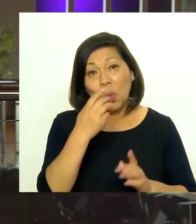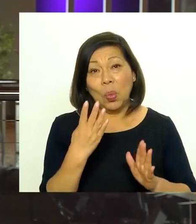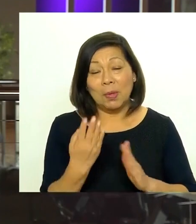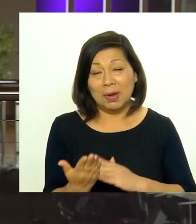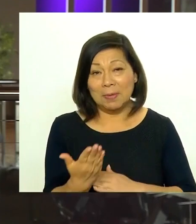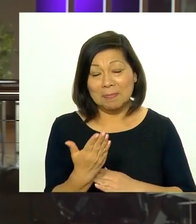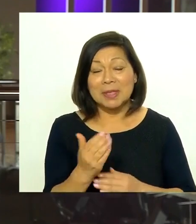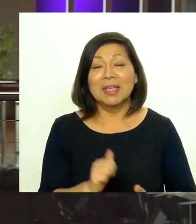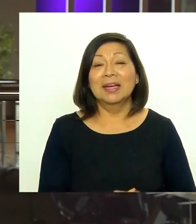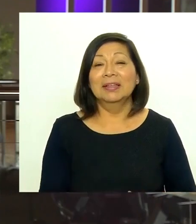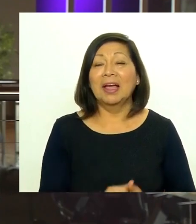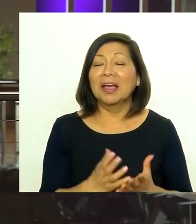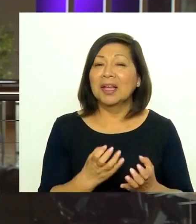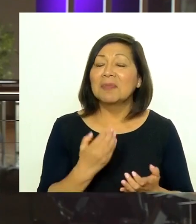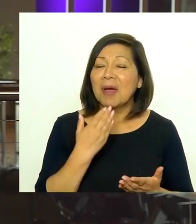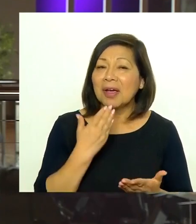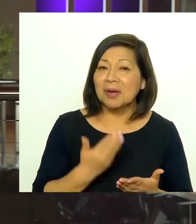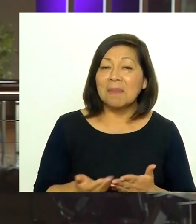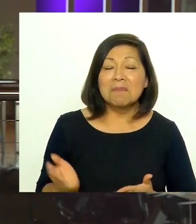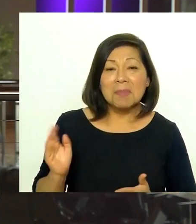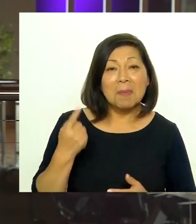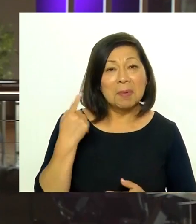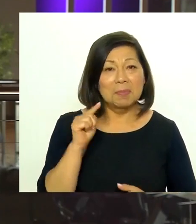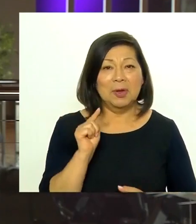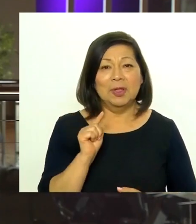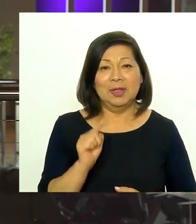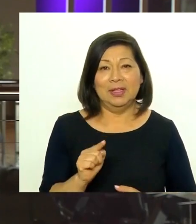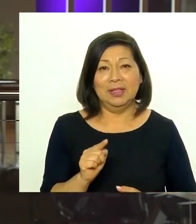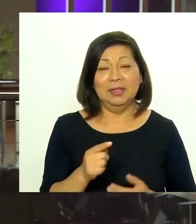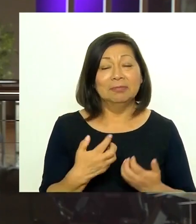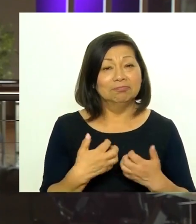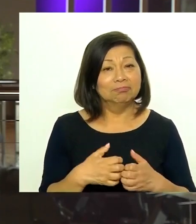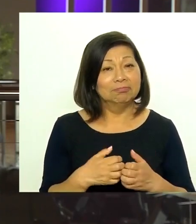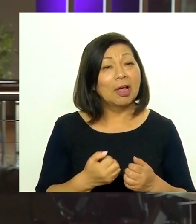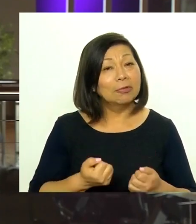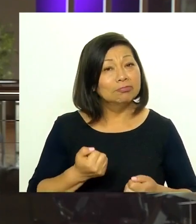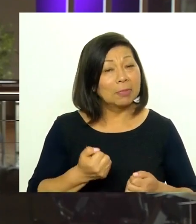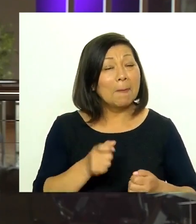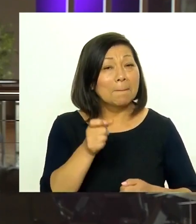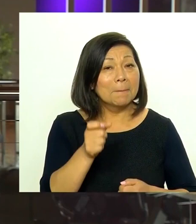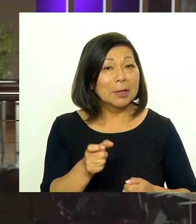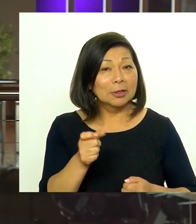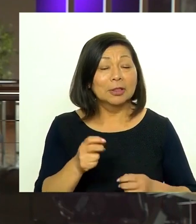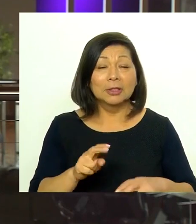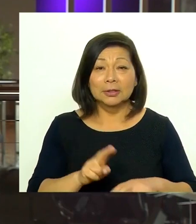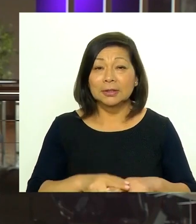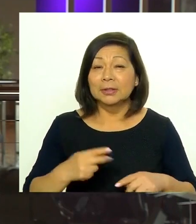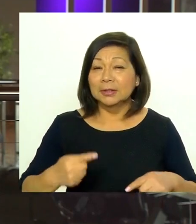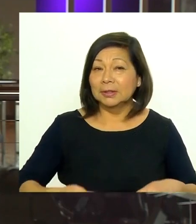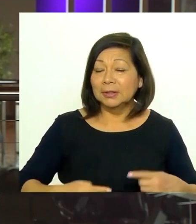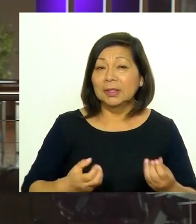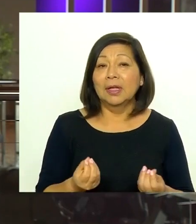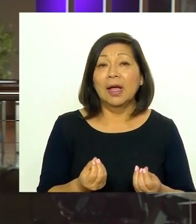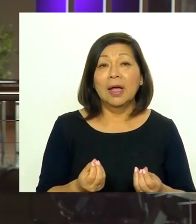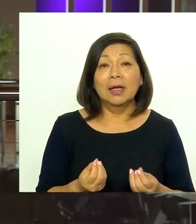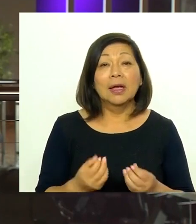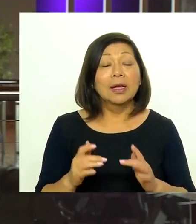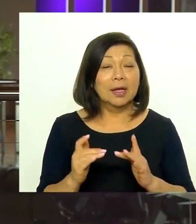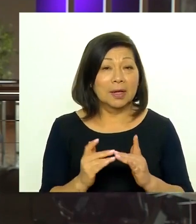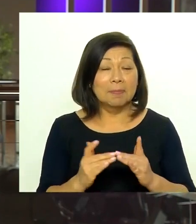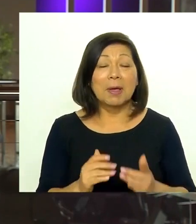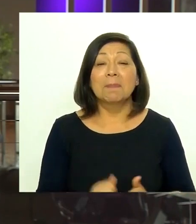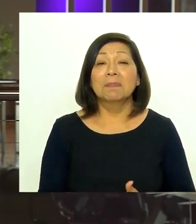domingo a las nueve de la mañana. Queremos agradecer a Vamos por Ti, una empresa que transporta a personas en silla de ruedas y